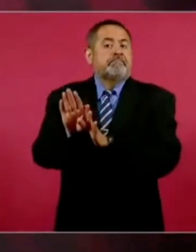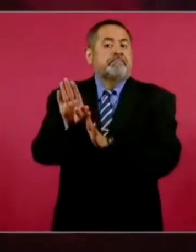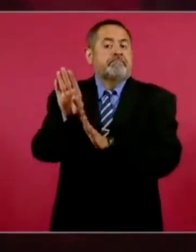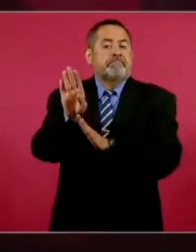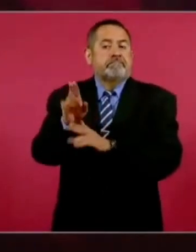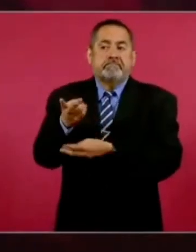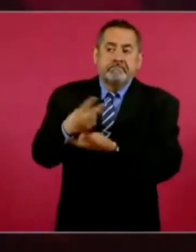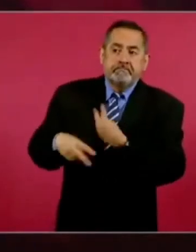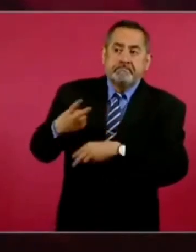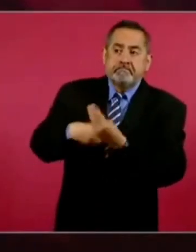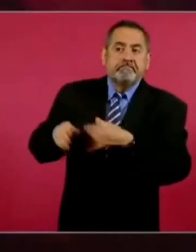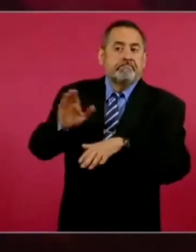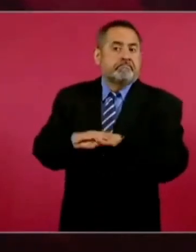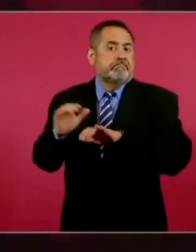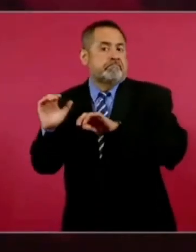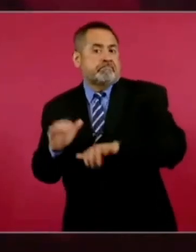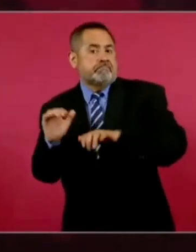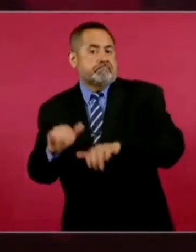generación de empleo.